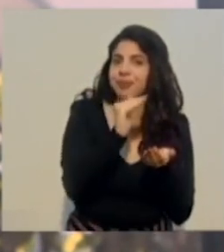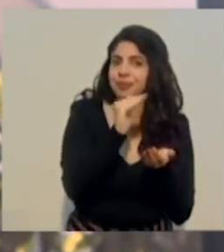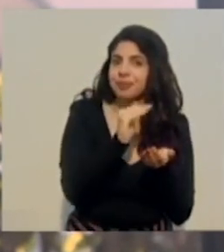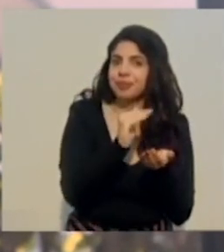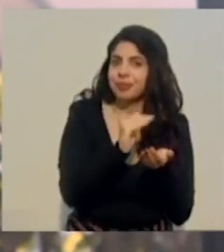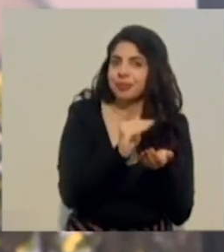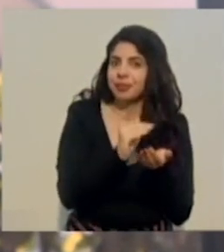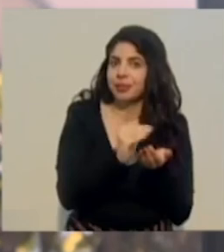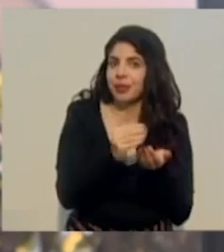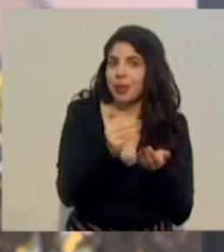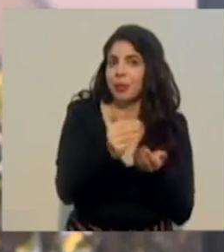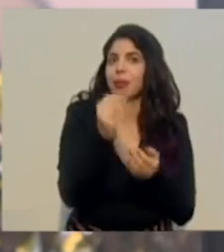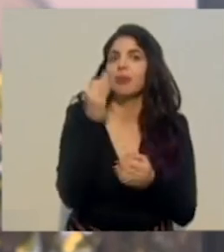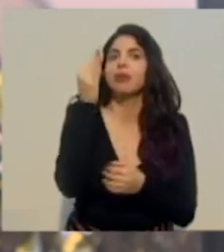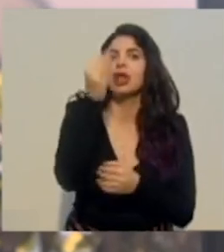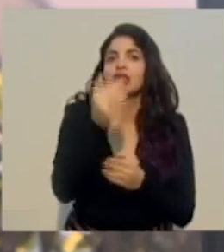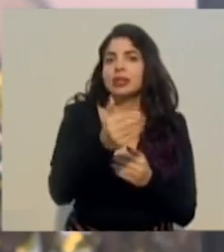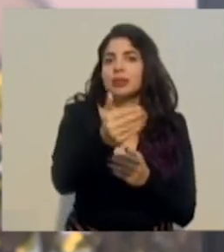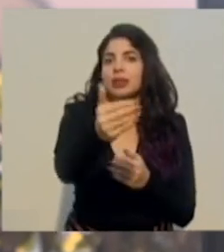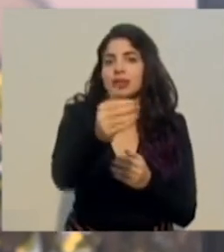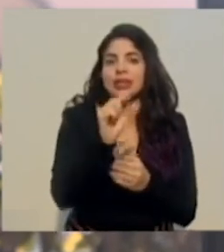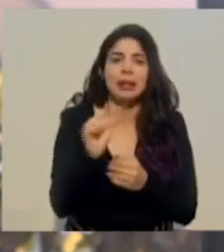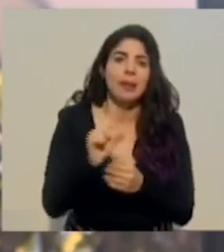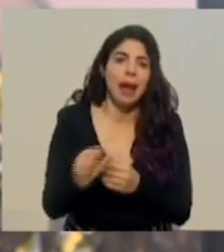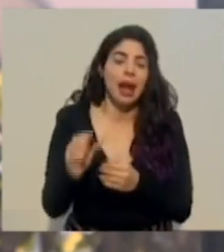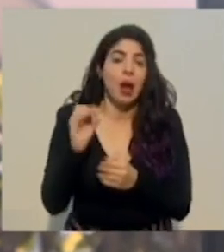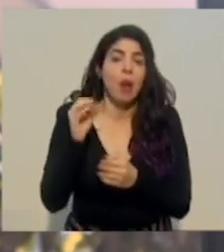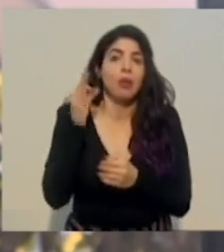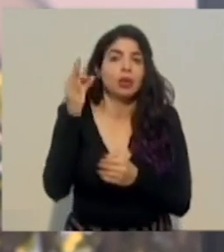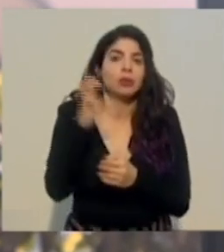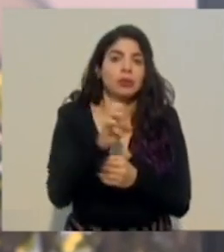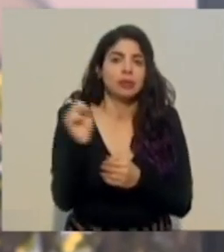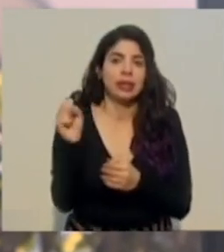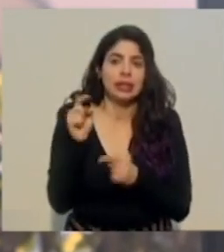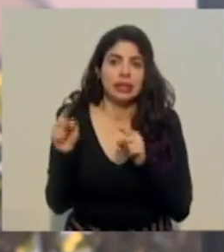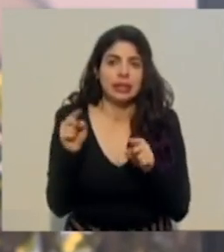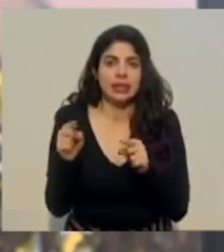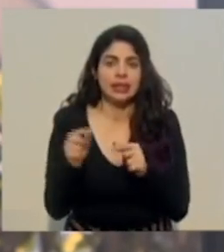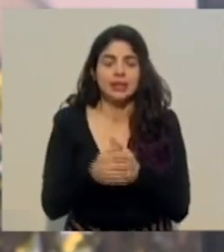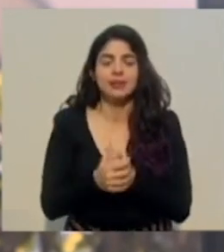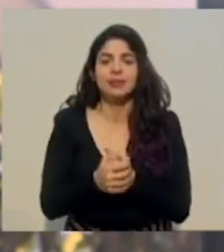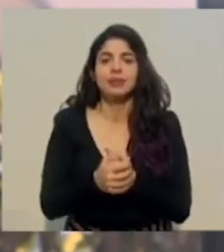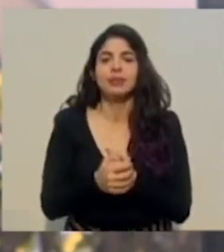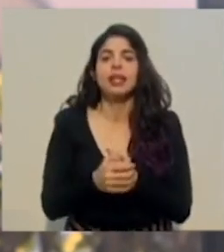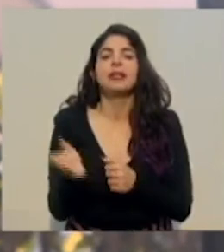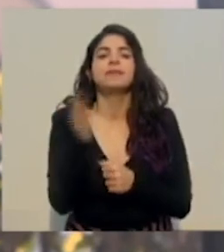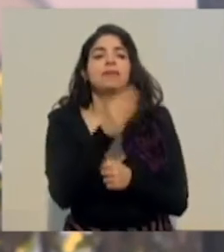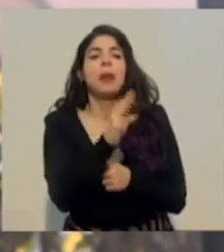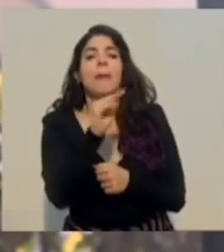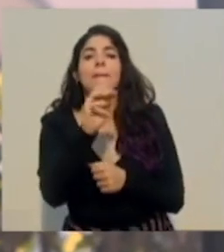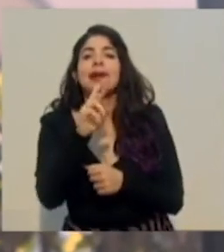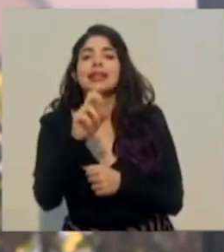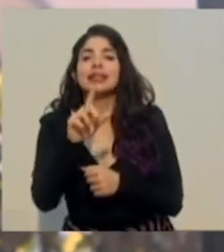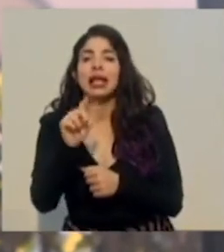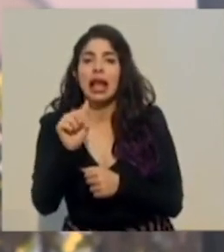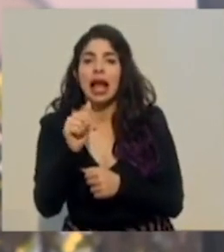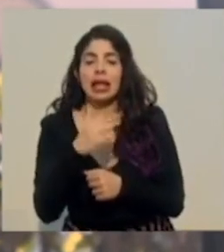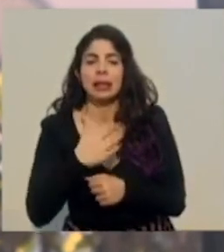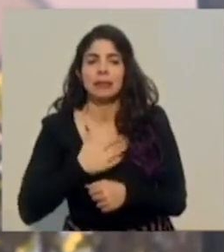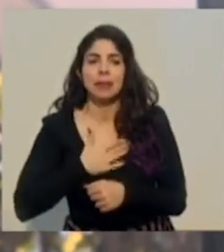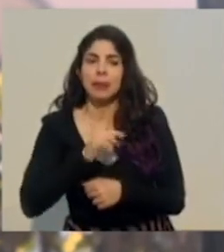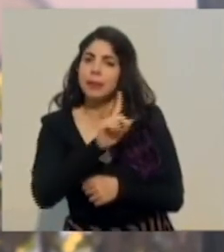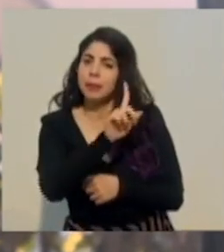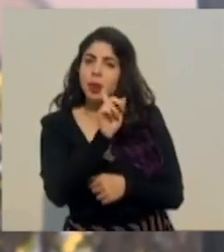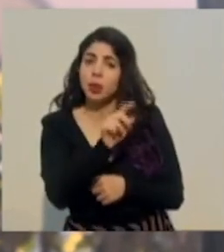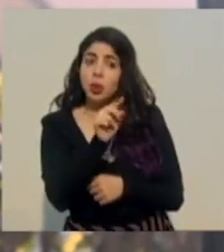en las próximas semanas y en los próximos meses? Para doña Marcela, mi consulta, usted acaba de hablar de